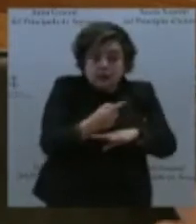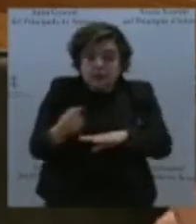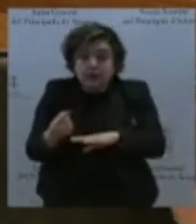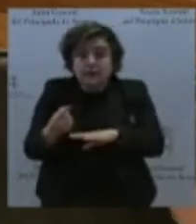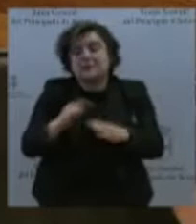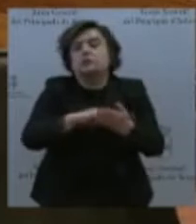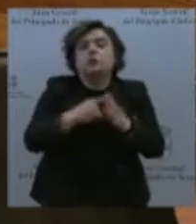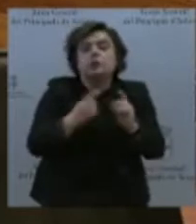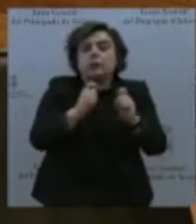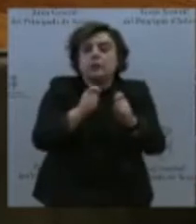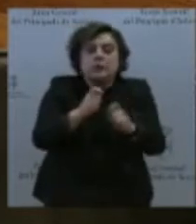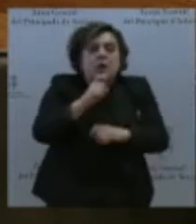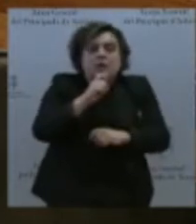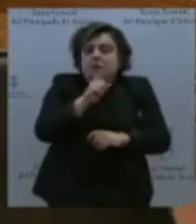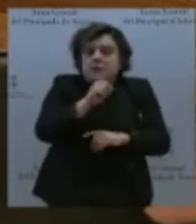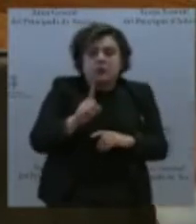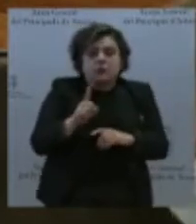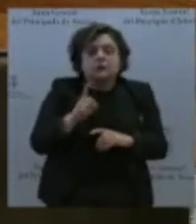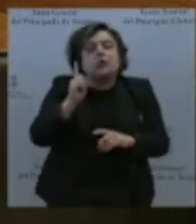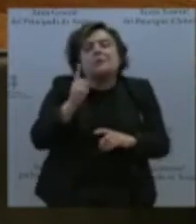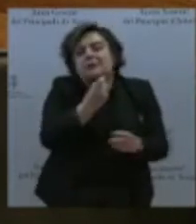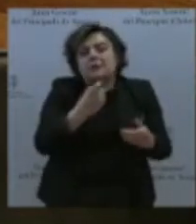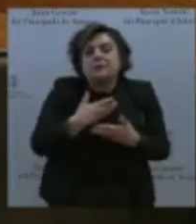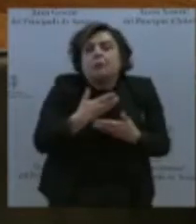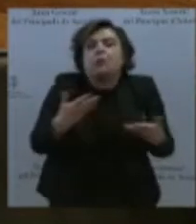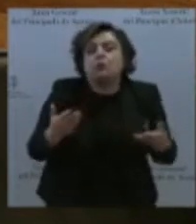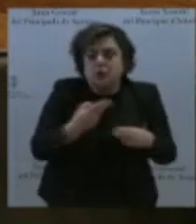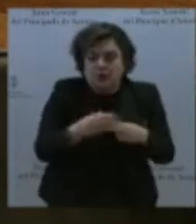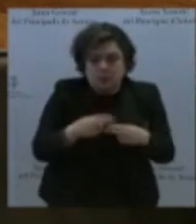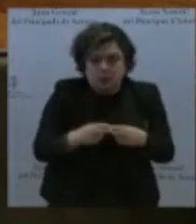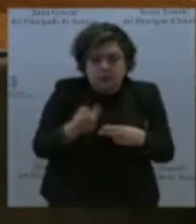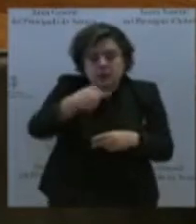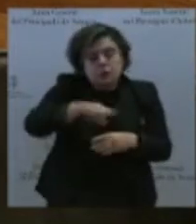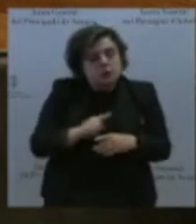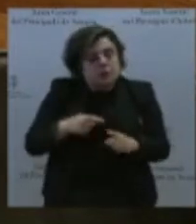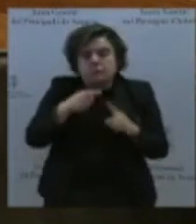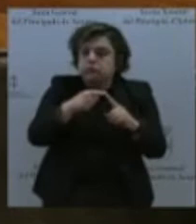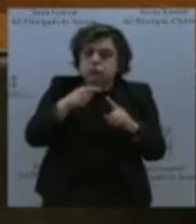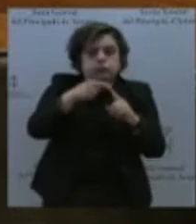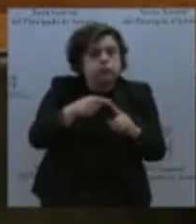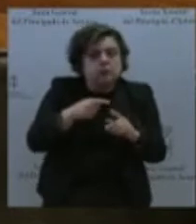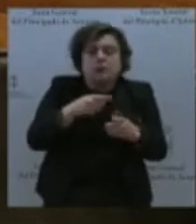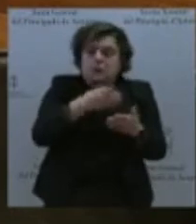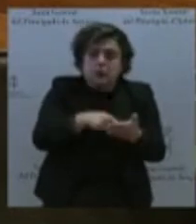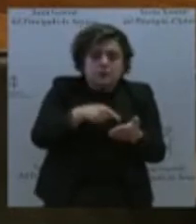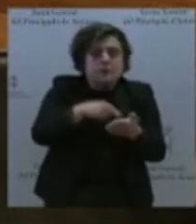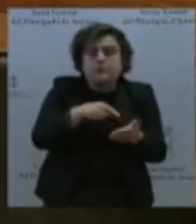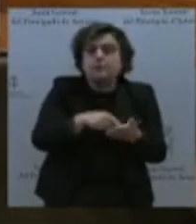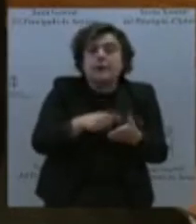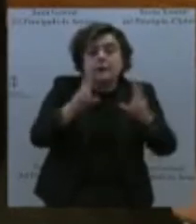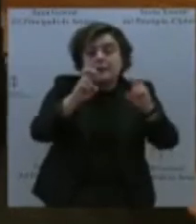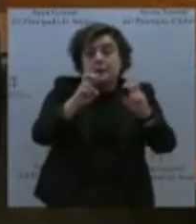voluntad política. Vamos a seguir insistiendo en esta cuestión, señora consejera. Esperamos que no finalice el curso